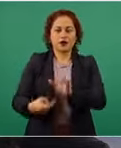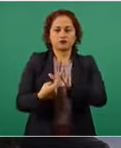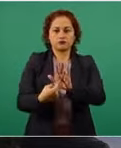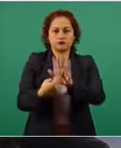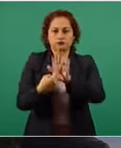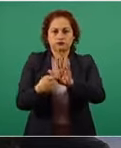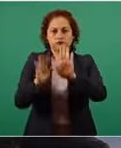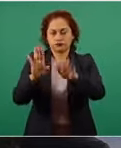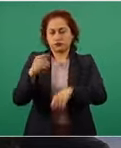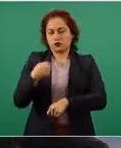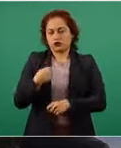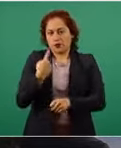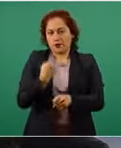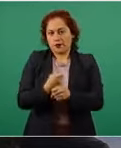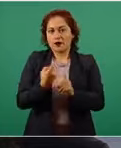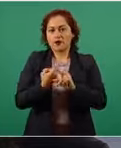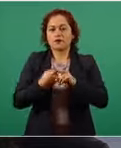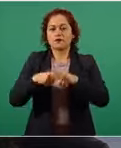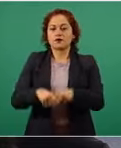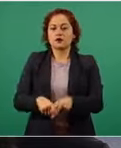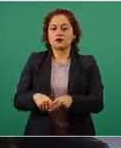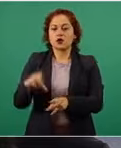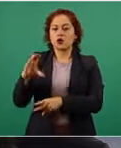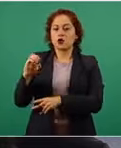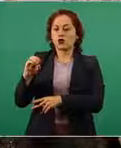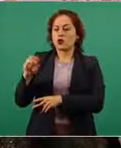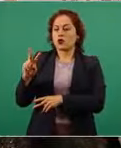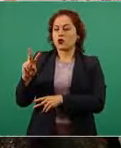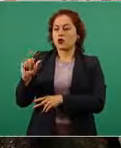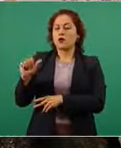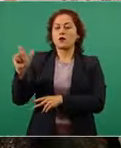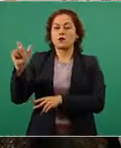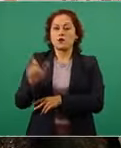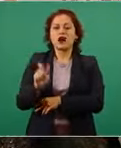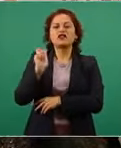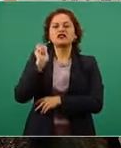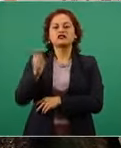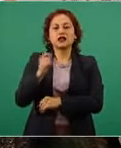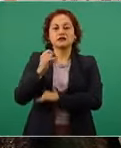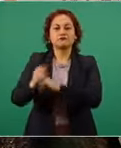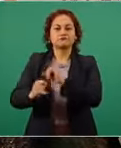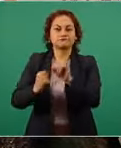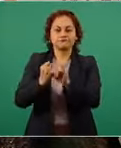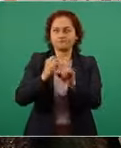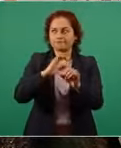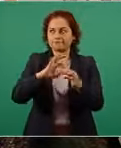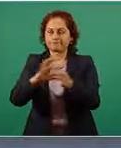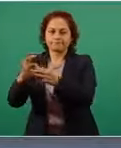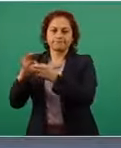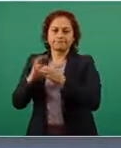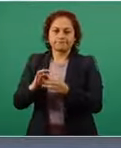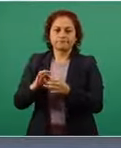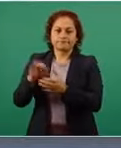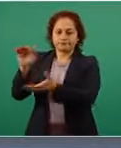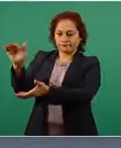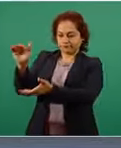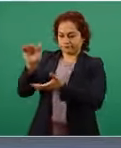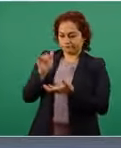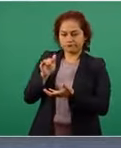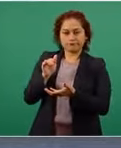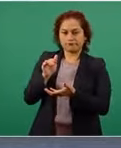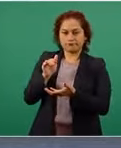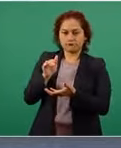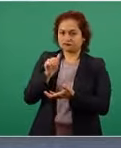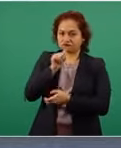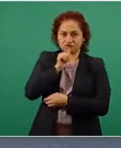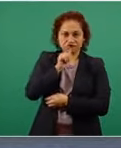Empiezo por COVAX. COVAX es un instrumento multilateral. Al día de hoy no han entregado una sola vacuna. Se los dije en el Consejo de Seguridad